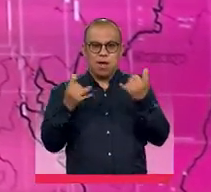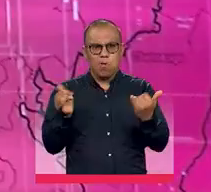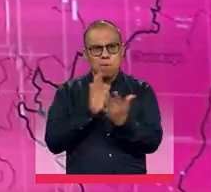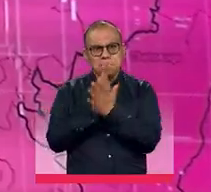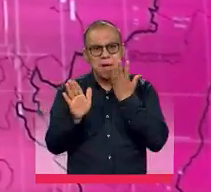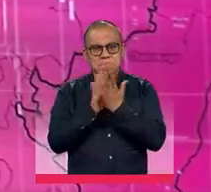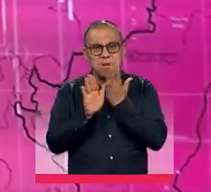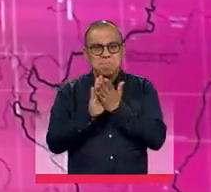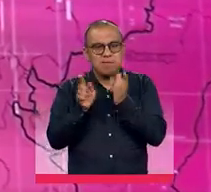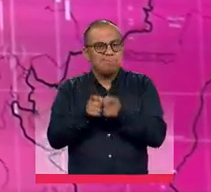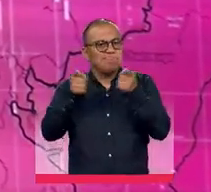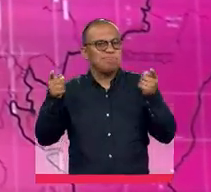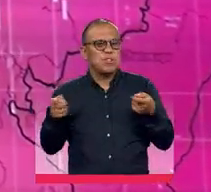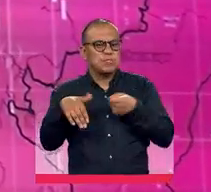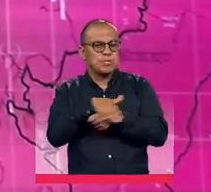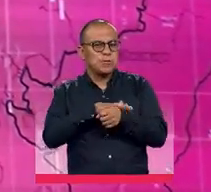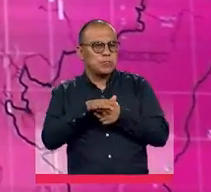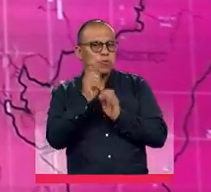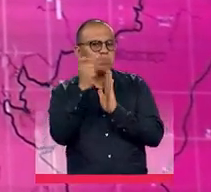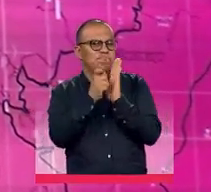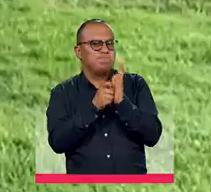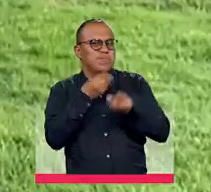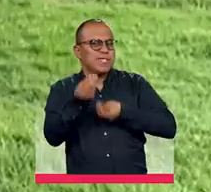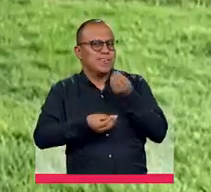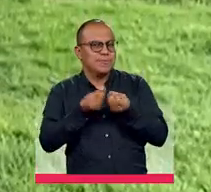medidas se tomarán en esta zona de Bogotá.